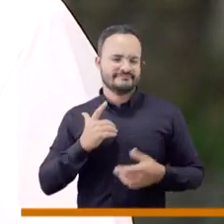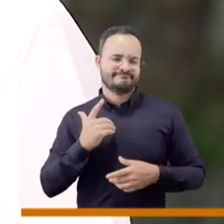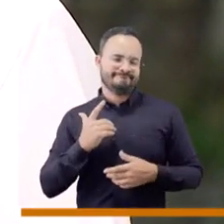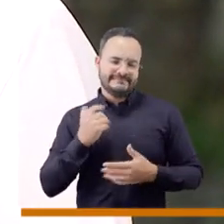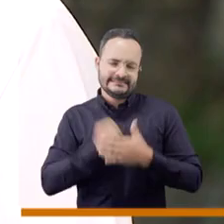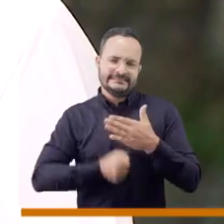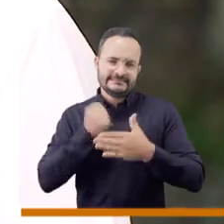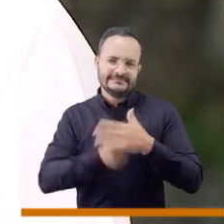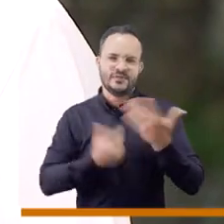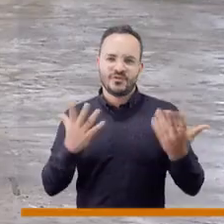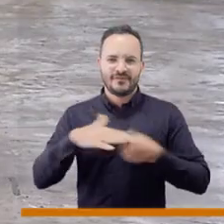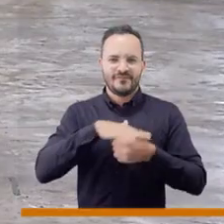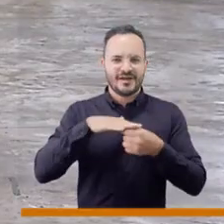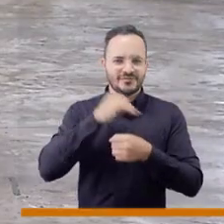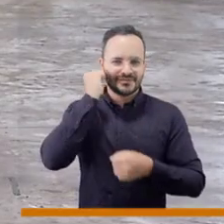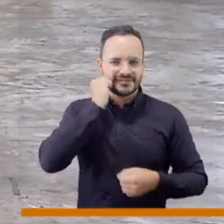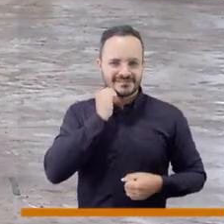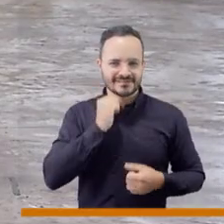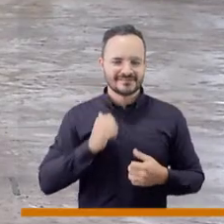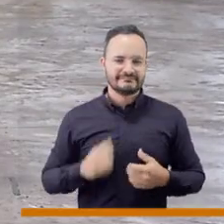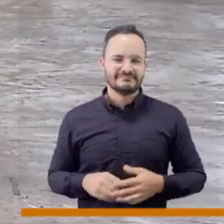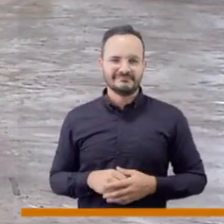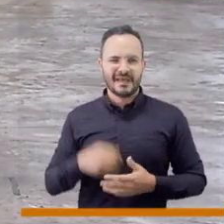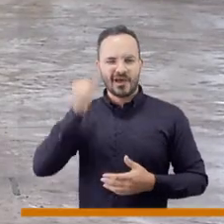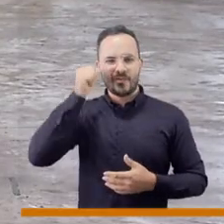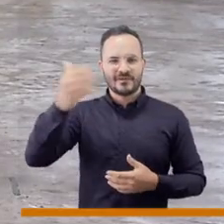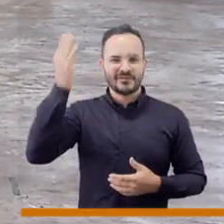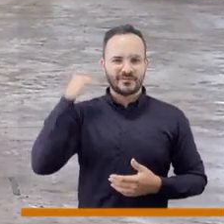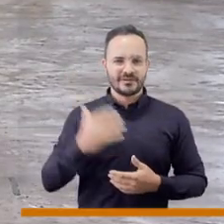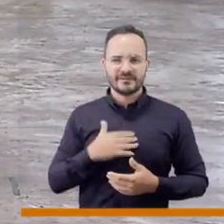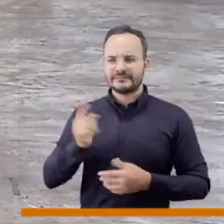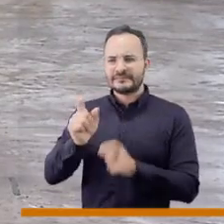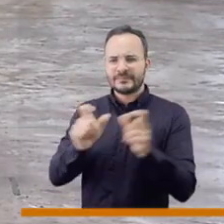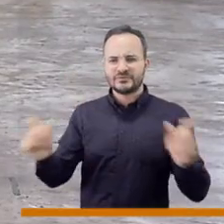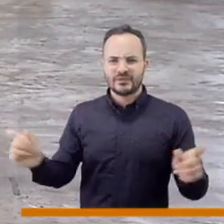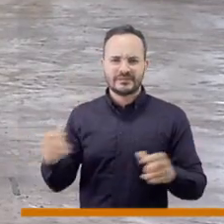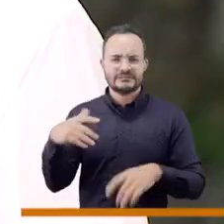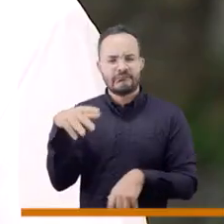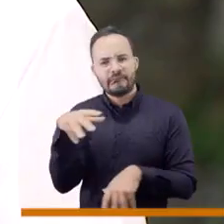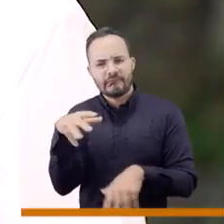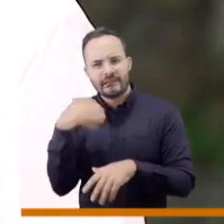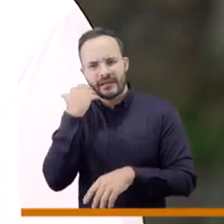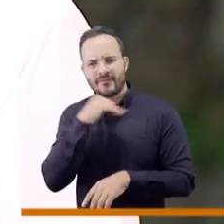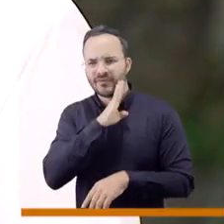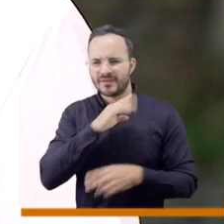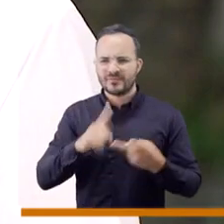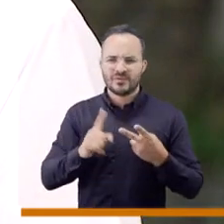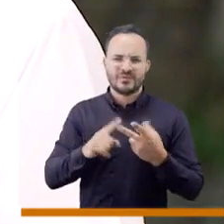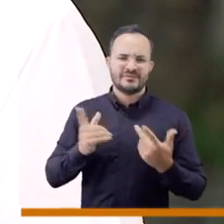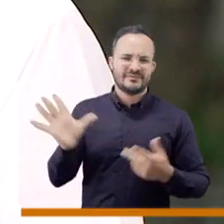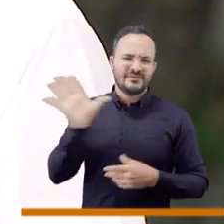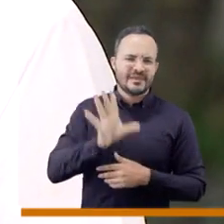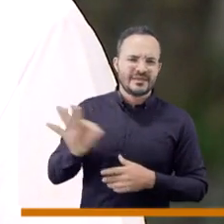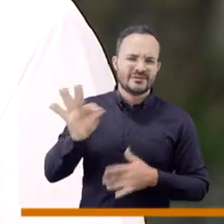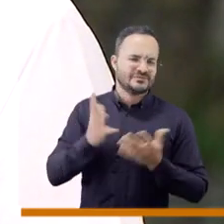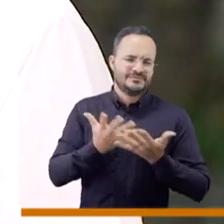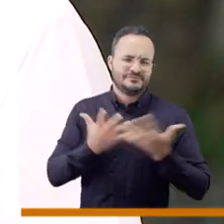las denominadas cuevas de barrio triste donde sacamos toda esa cantidad de enfermos, infectocontagiosos,